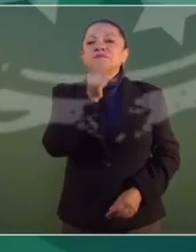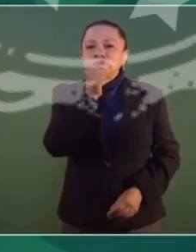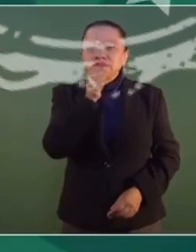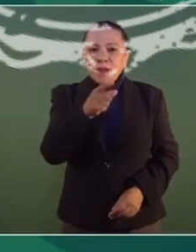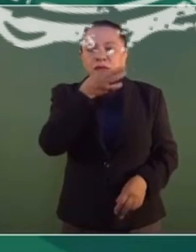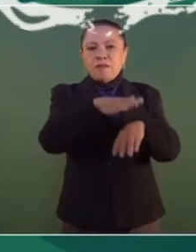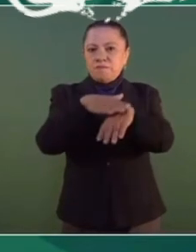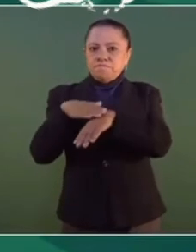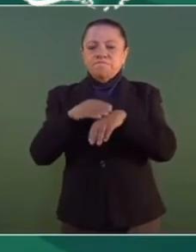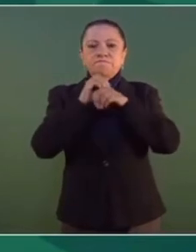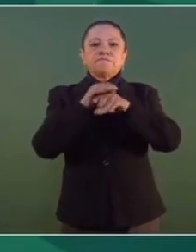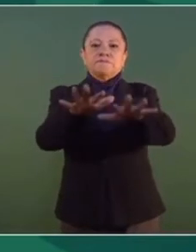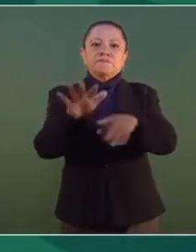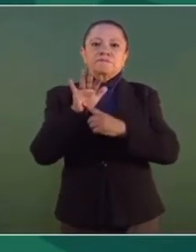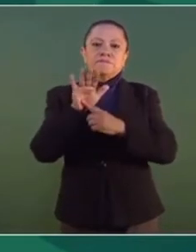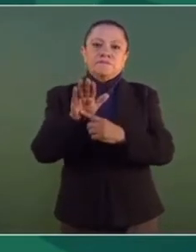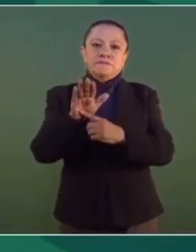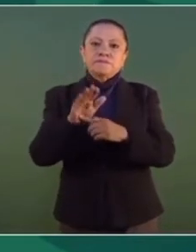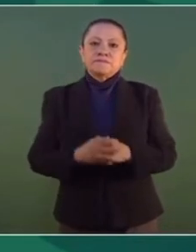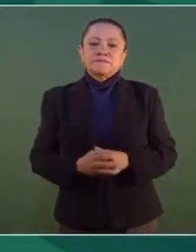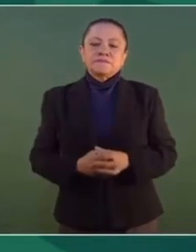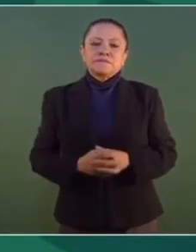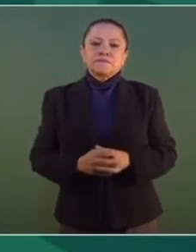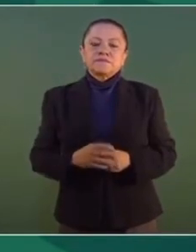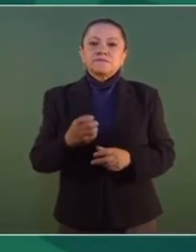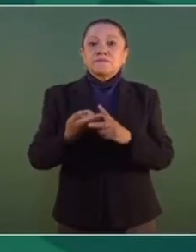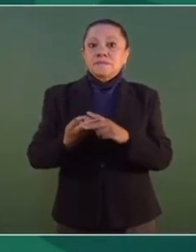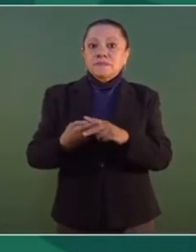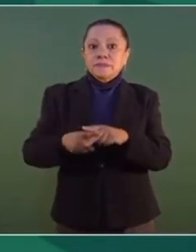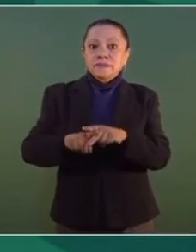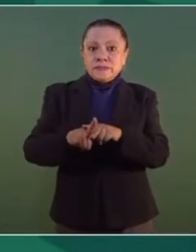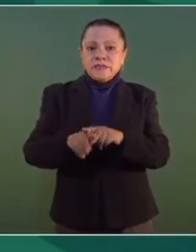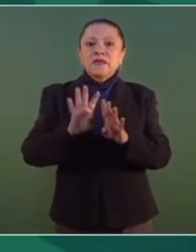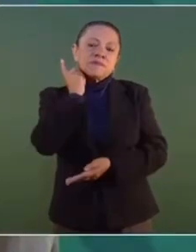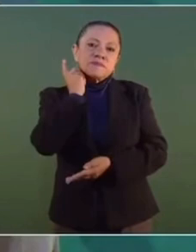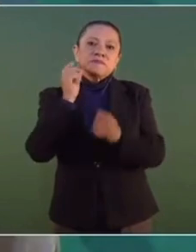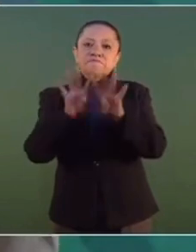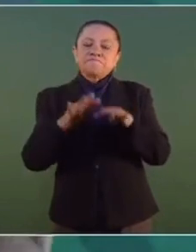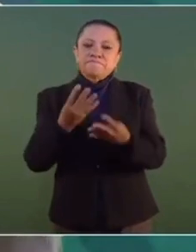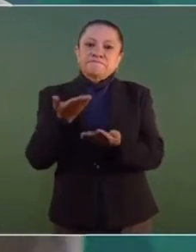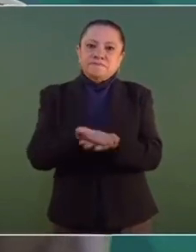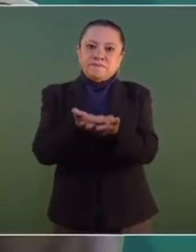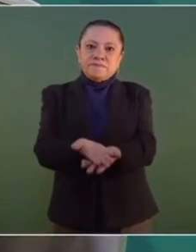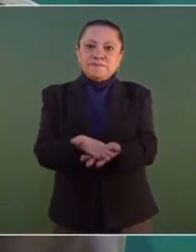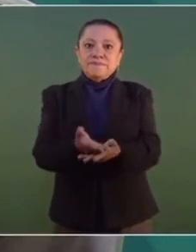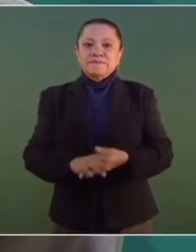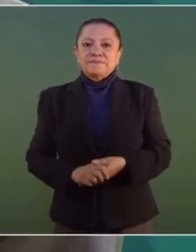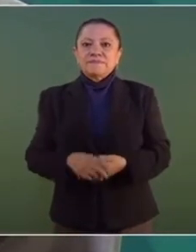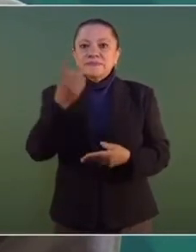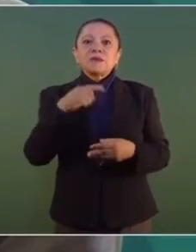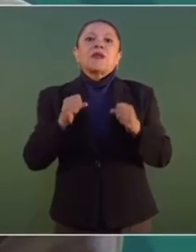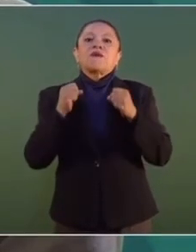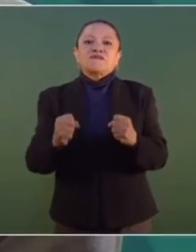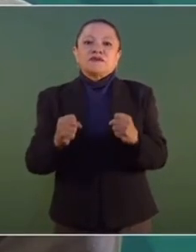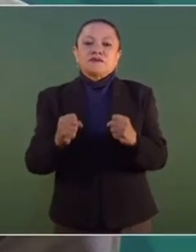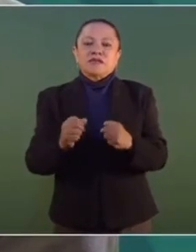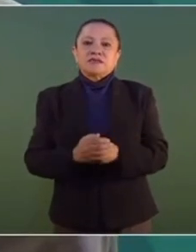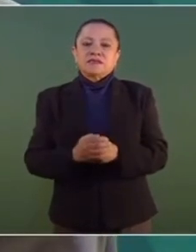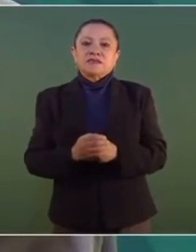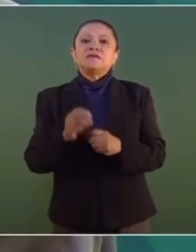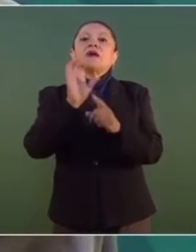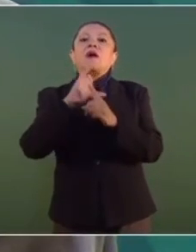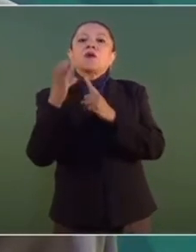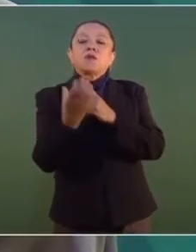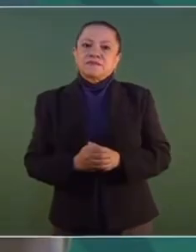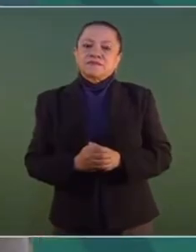Se va a dar a conocer la iniciativa que se envió desde ayer para fortalecer a la Comisión